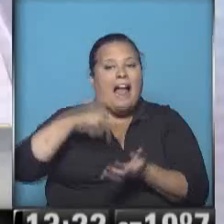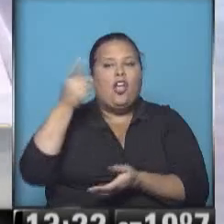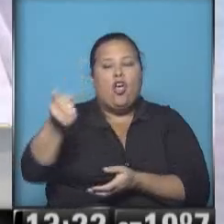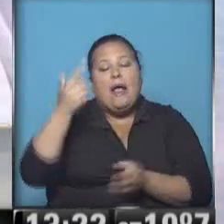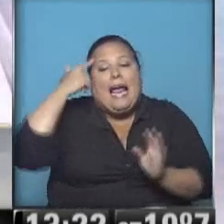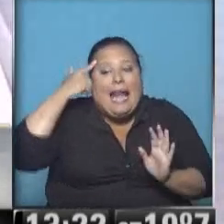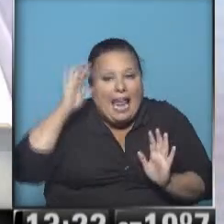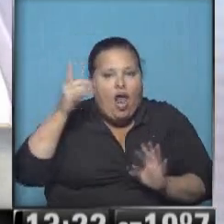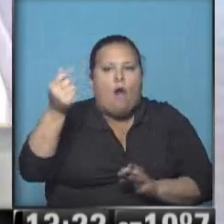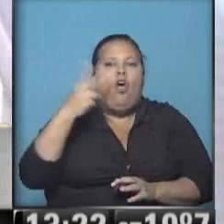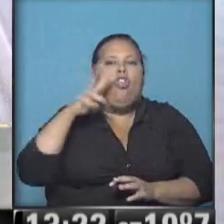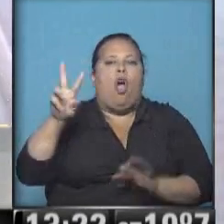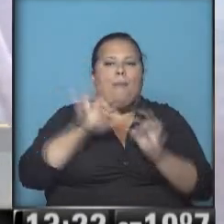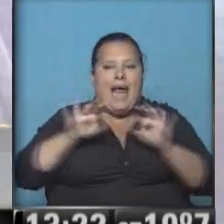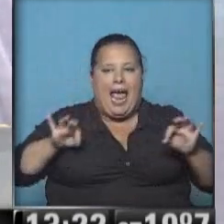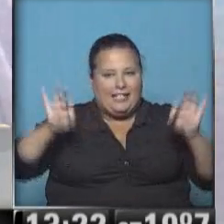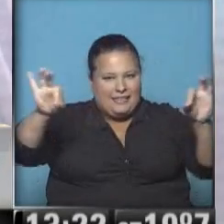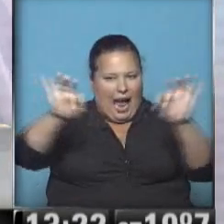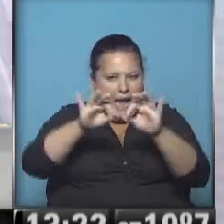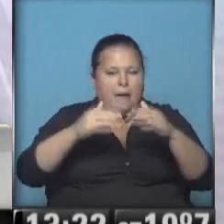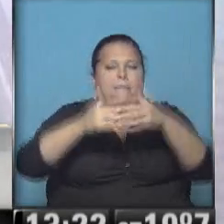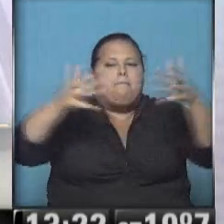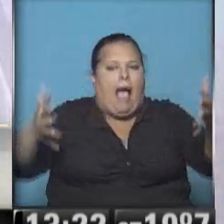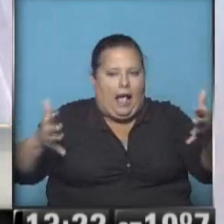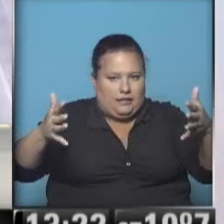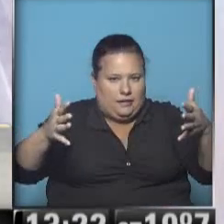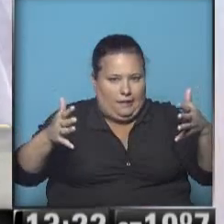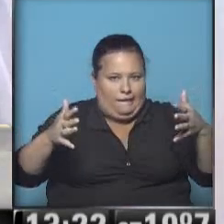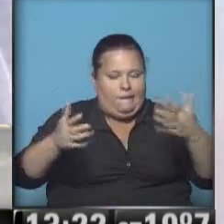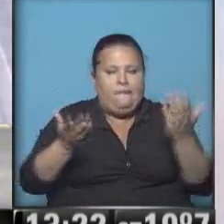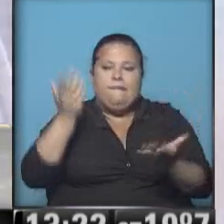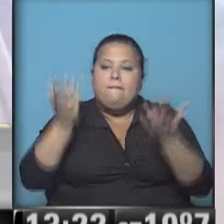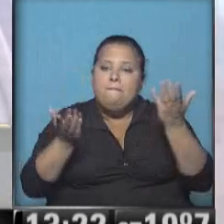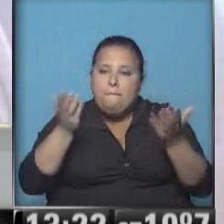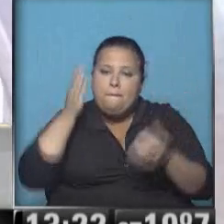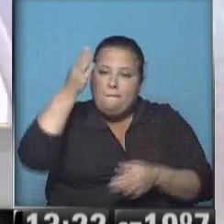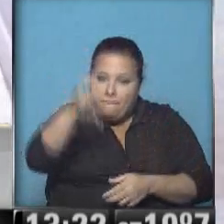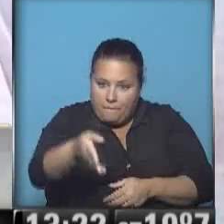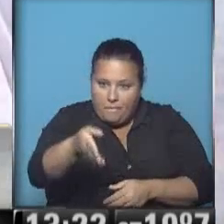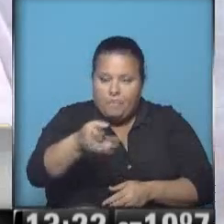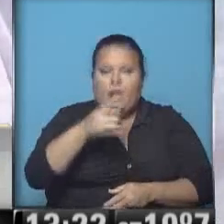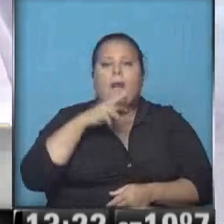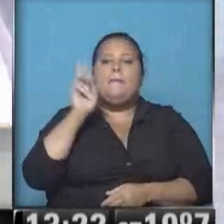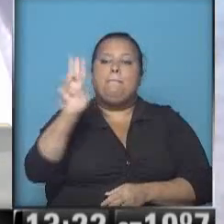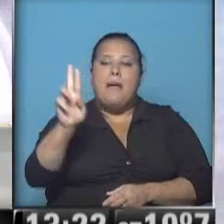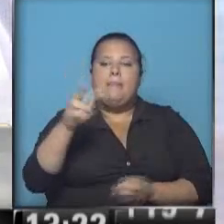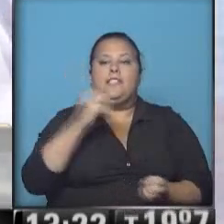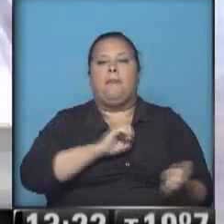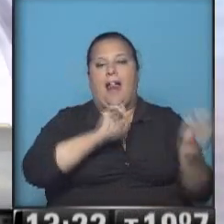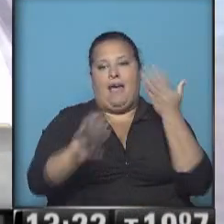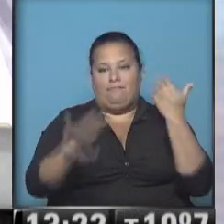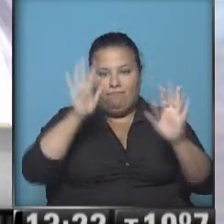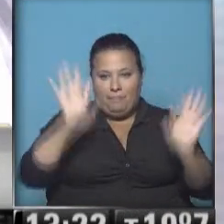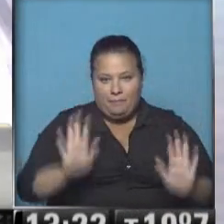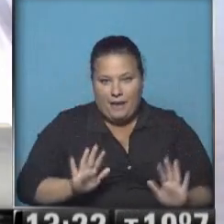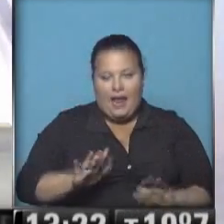cree él, alrededor de 2.000 hectáreas o tal vez un poco más. Va al lugar, pide un permiso para desmontar, lo cierto es que